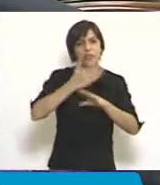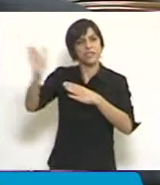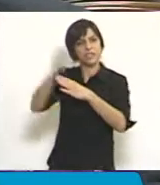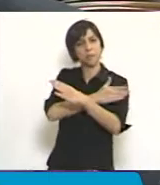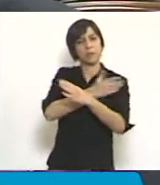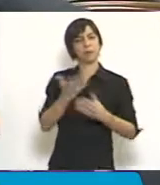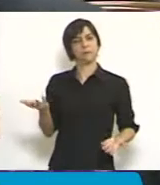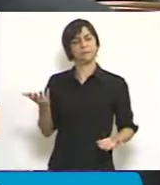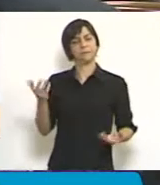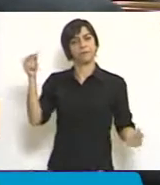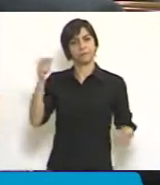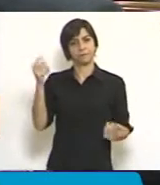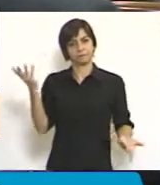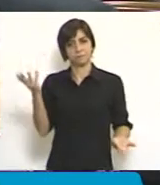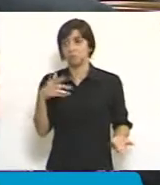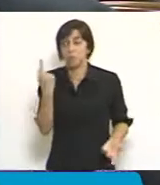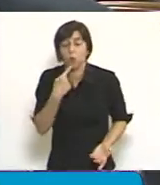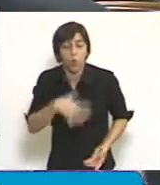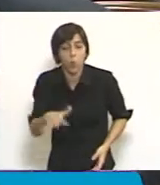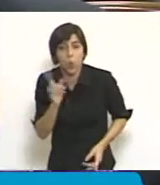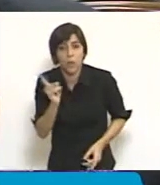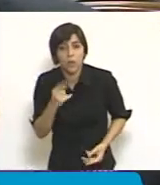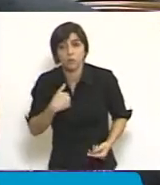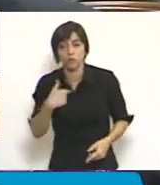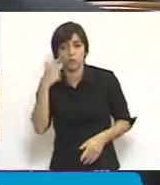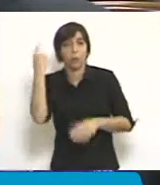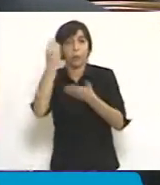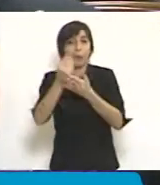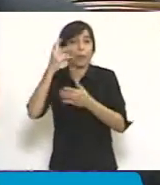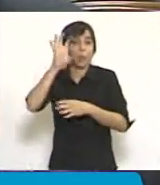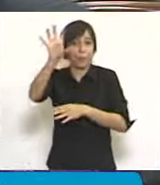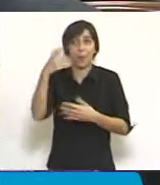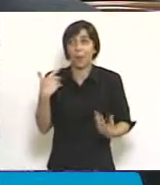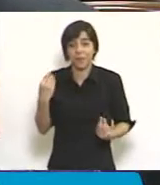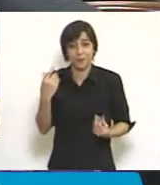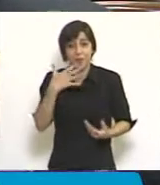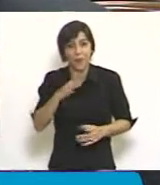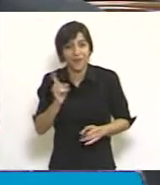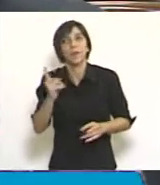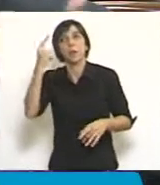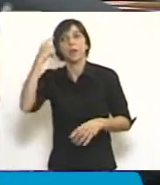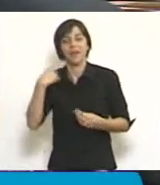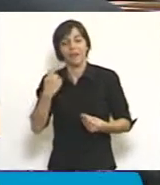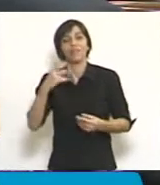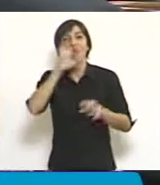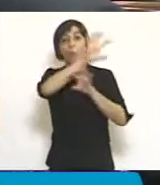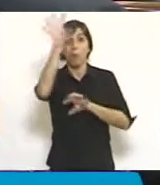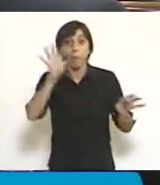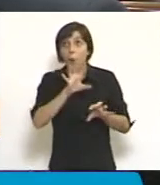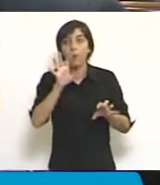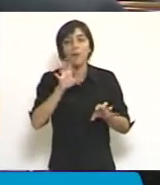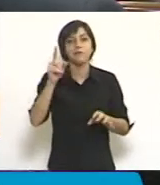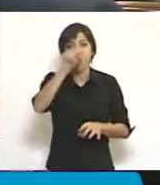para quienes, por ejemplo, vivimos en el interior de la Argentina y querríamos que los procesos federales incorporen estos